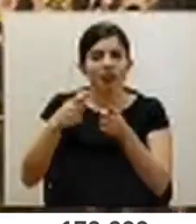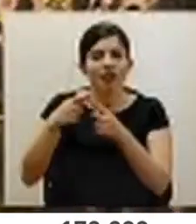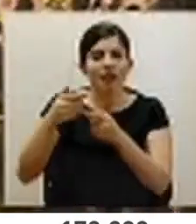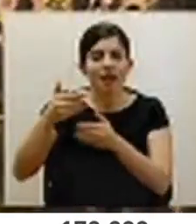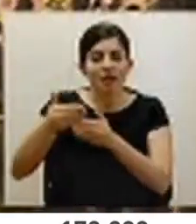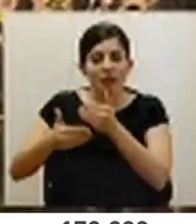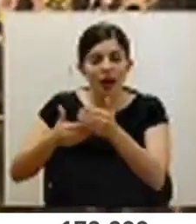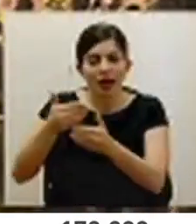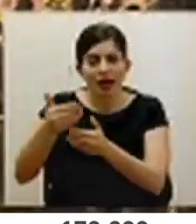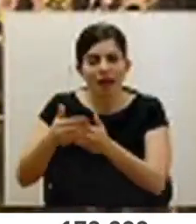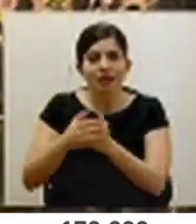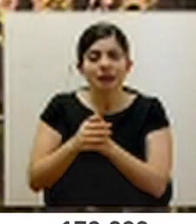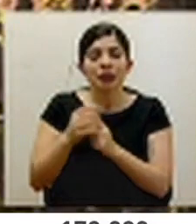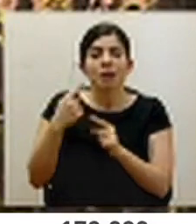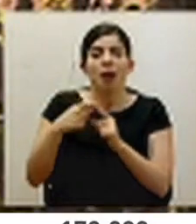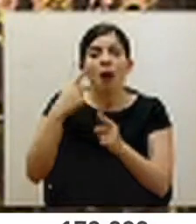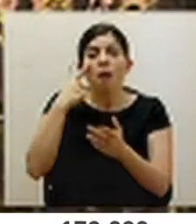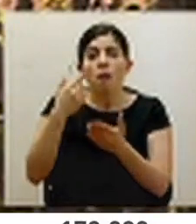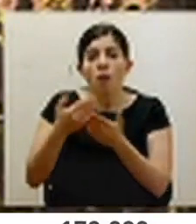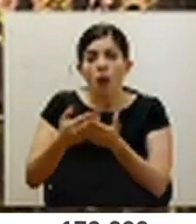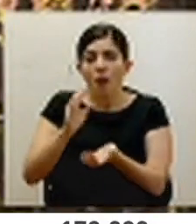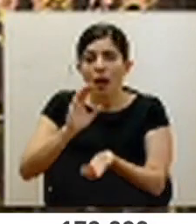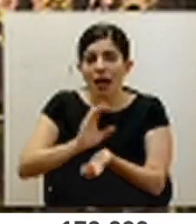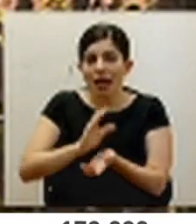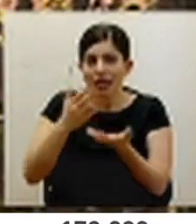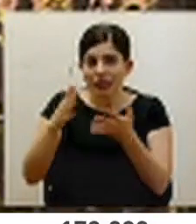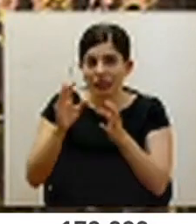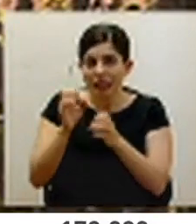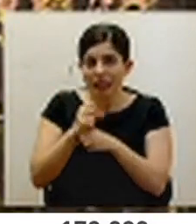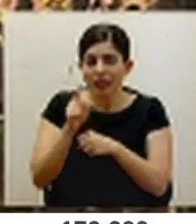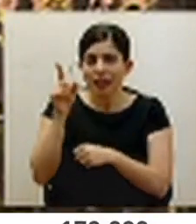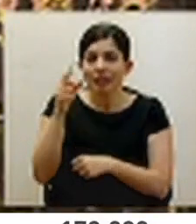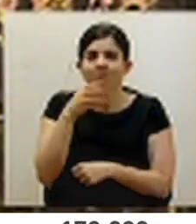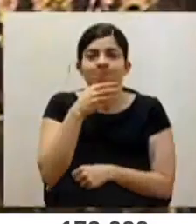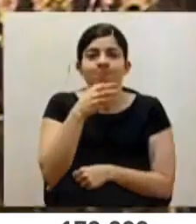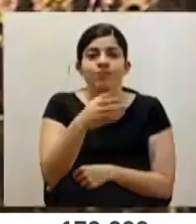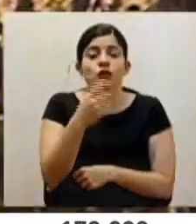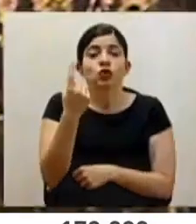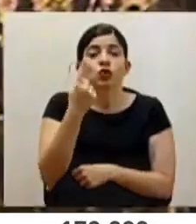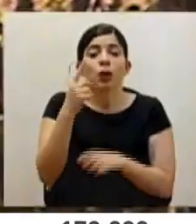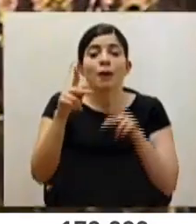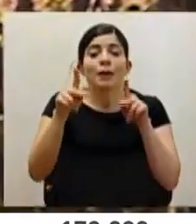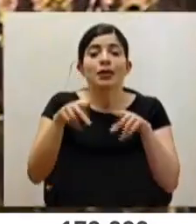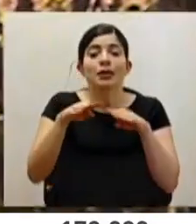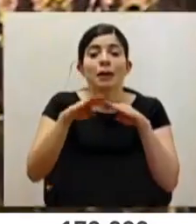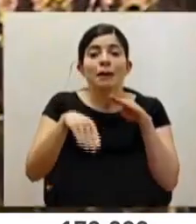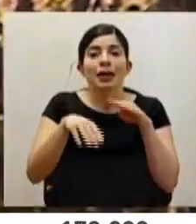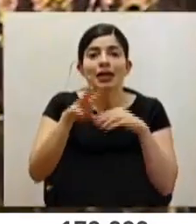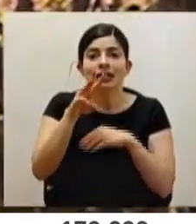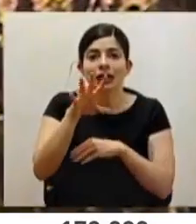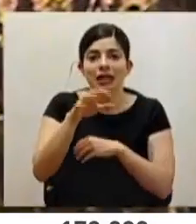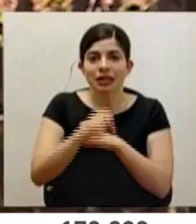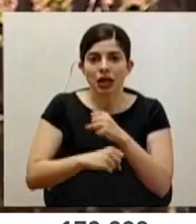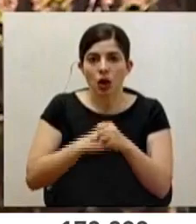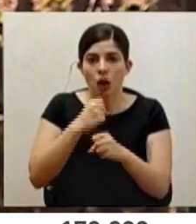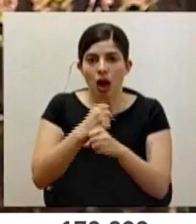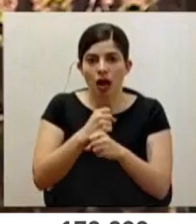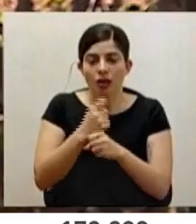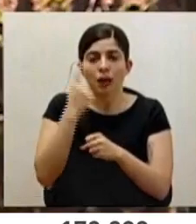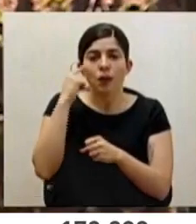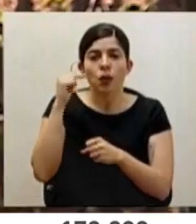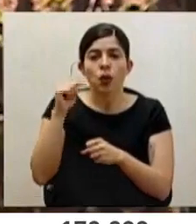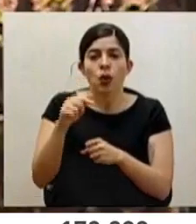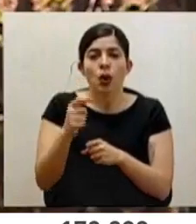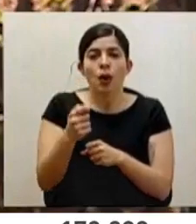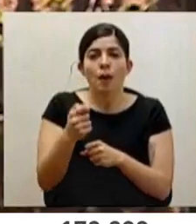fases y las fases de pruebas clínicas que se realizaron, se recomienda para personas menores de 65 años por la poca cantidad